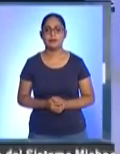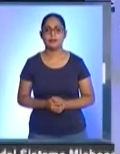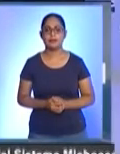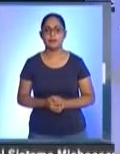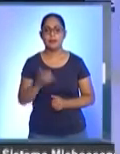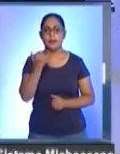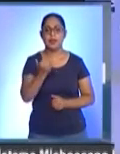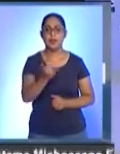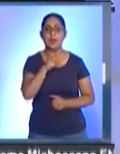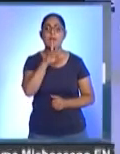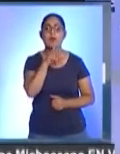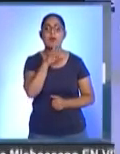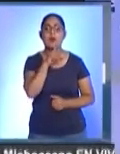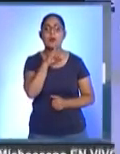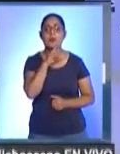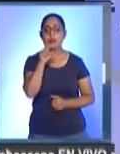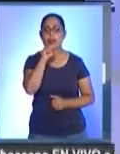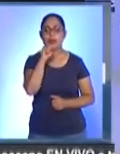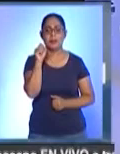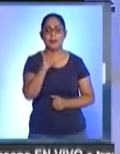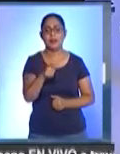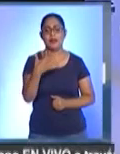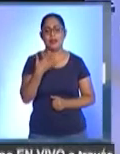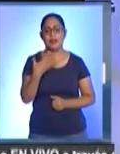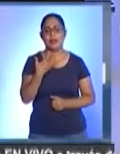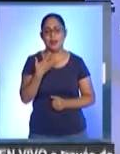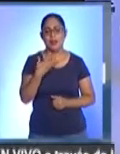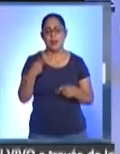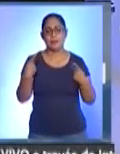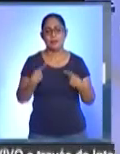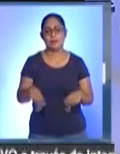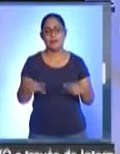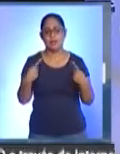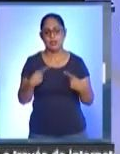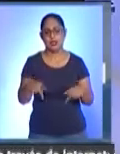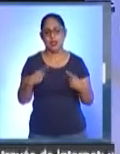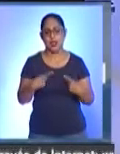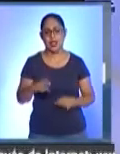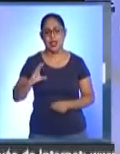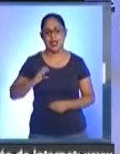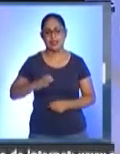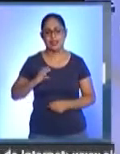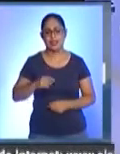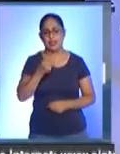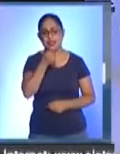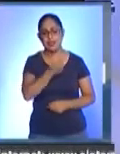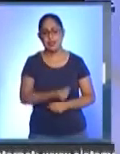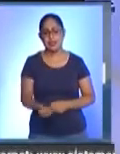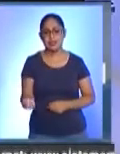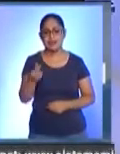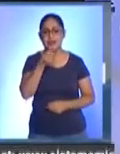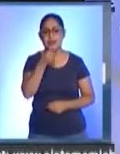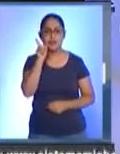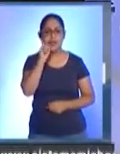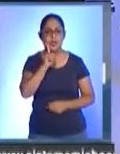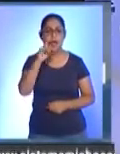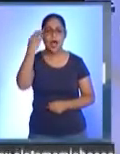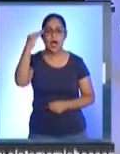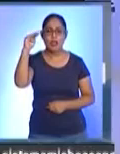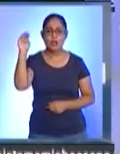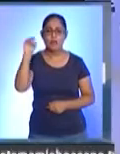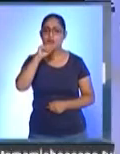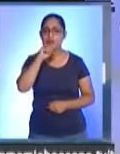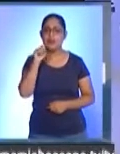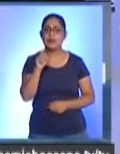Y preocupa en particular la situación de los pacientes oncológicos, los niños, las niñas adultos también